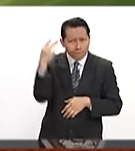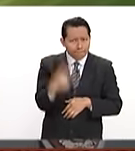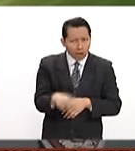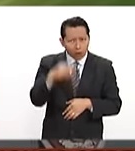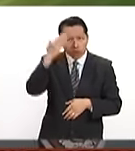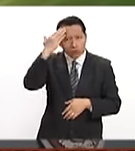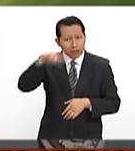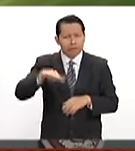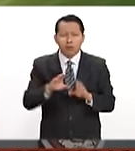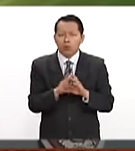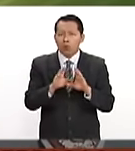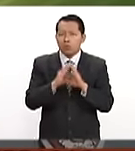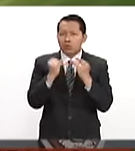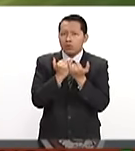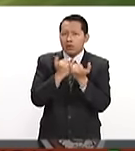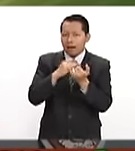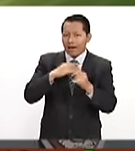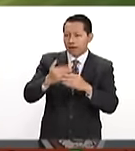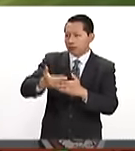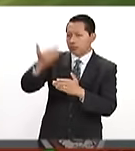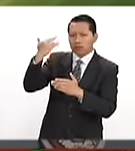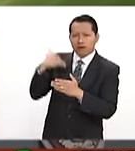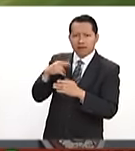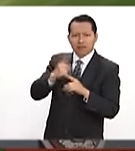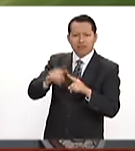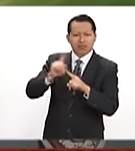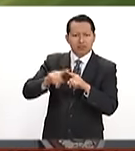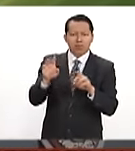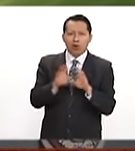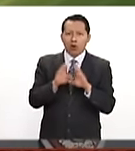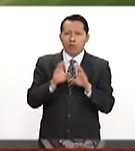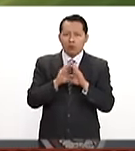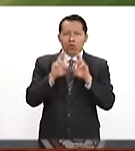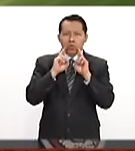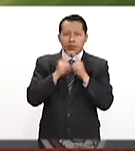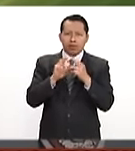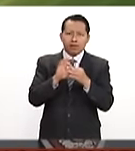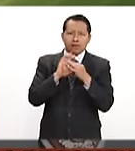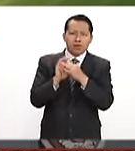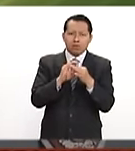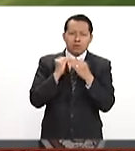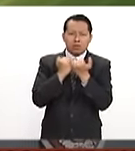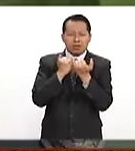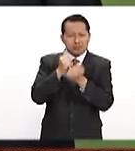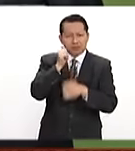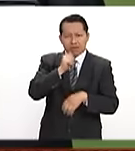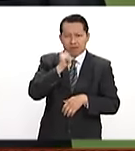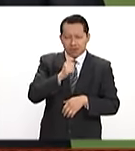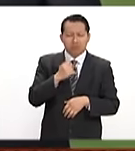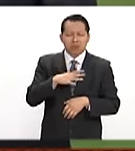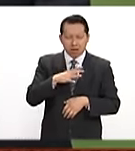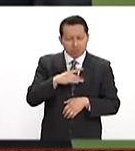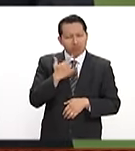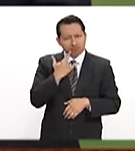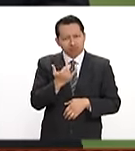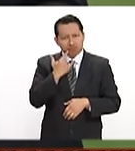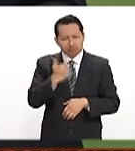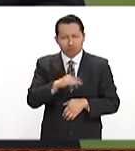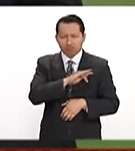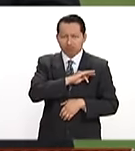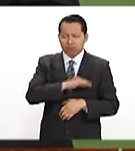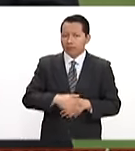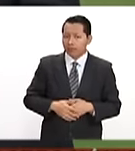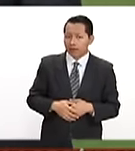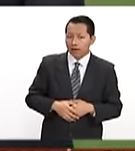sortear en distintas ocasiones, en unidad, cualquier momento difícil y adverso. El presidente